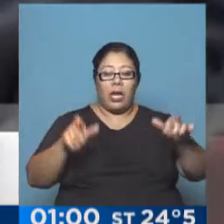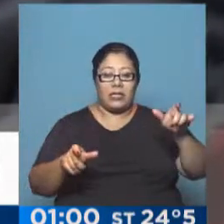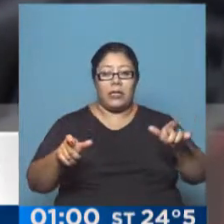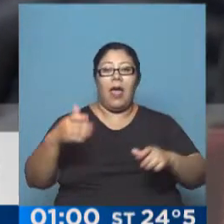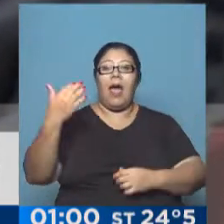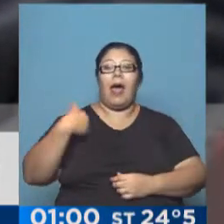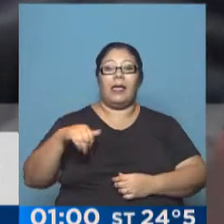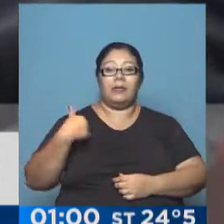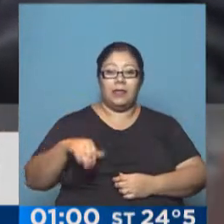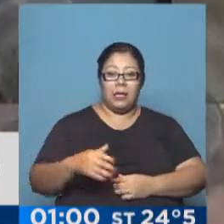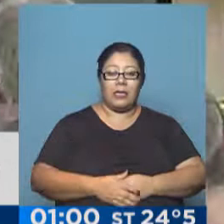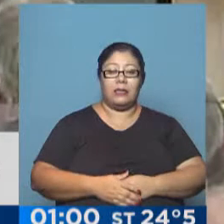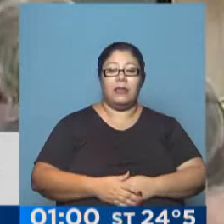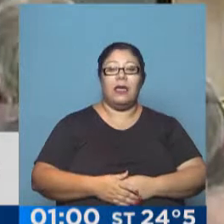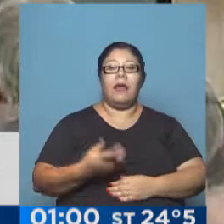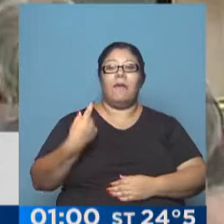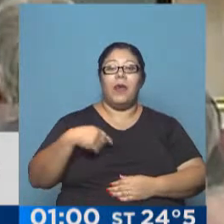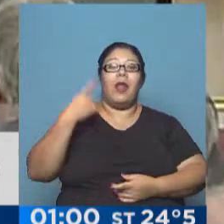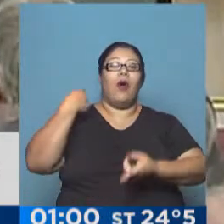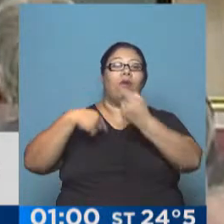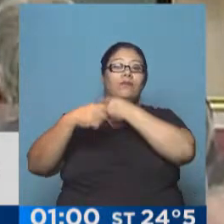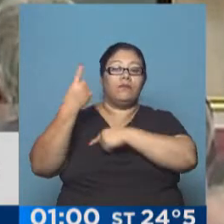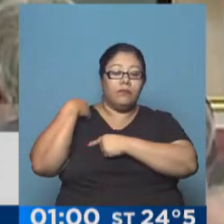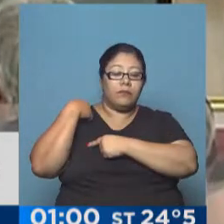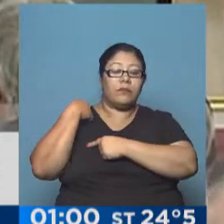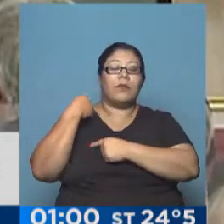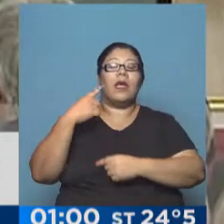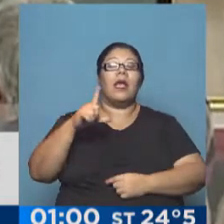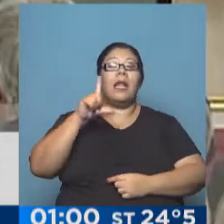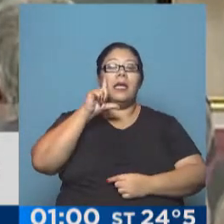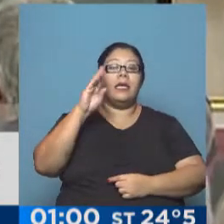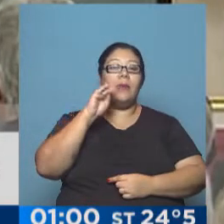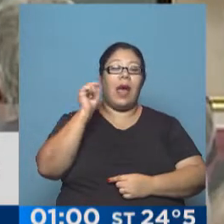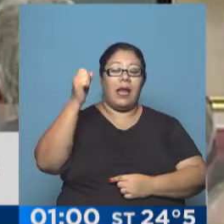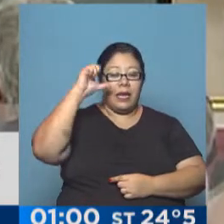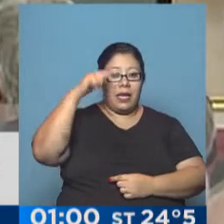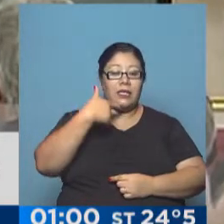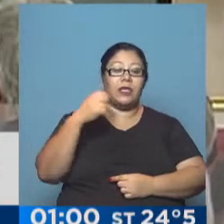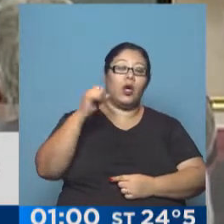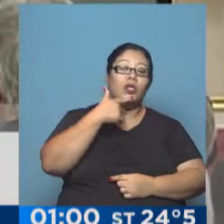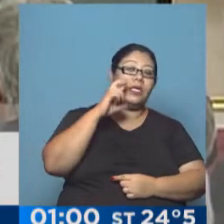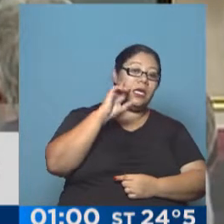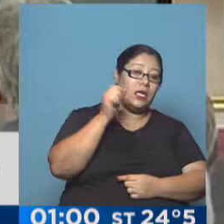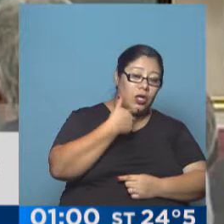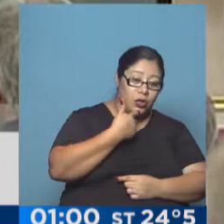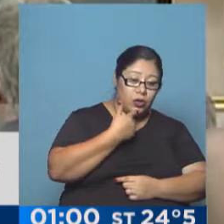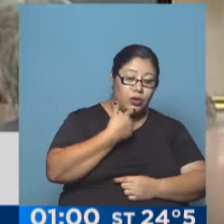sirio o libanés y que están conmovidos por lo que pasa